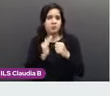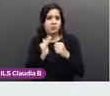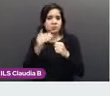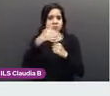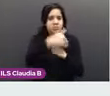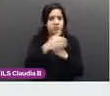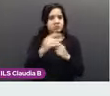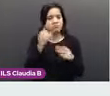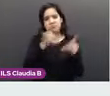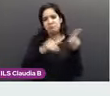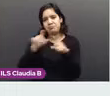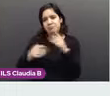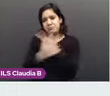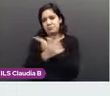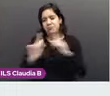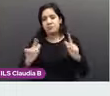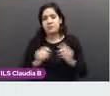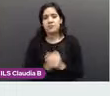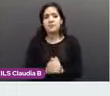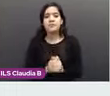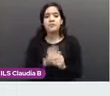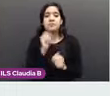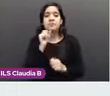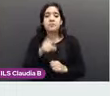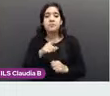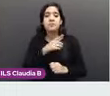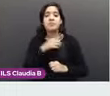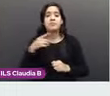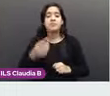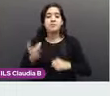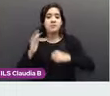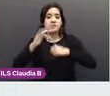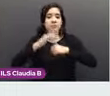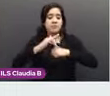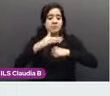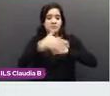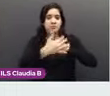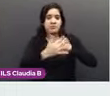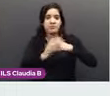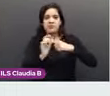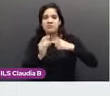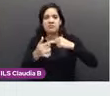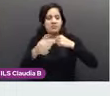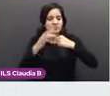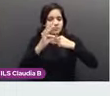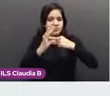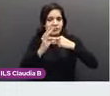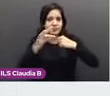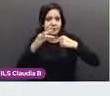Posterior a esto también hay que tocar la axila, ver que no haya ninguna vuelta. Siguiente.